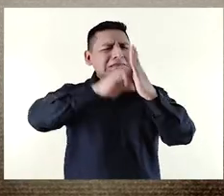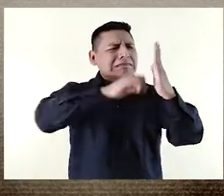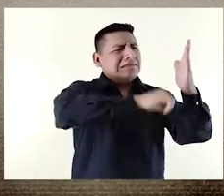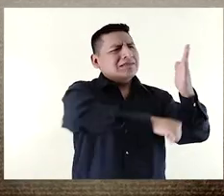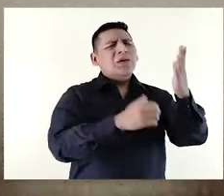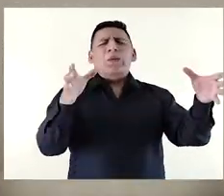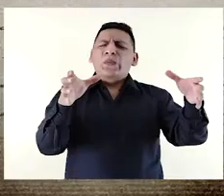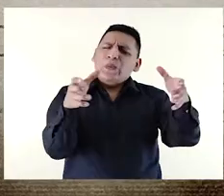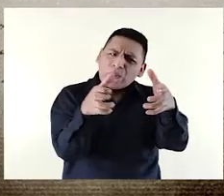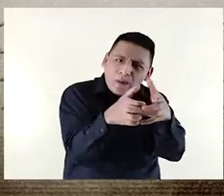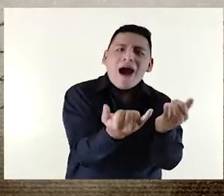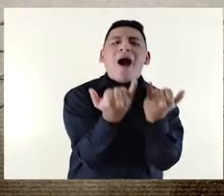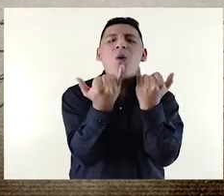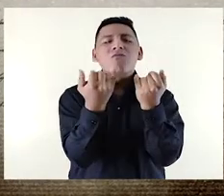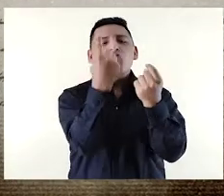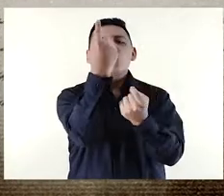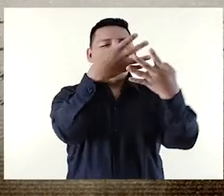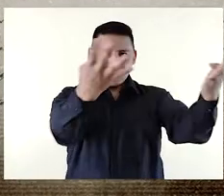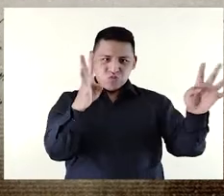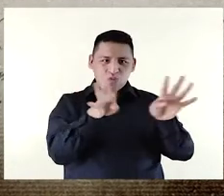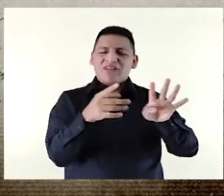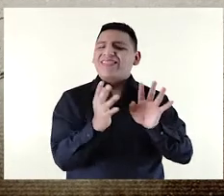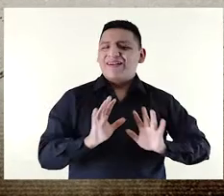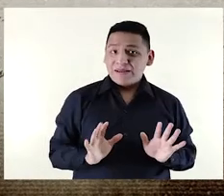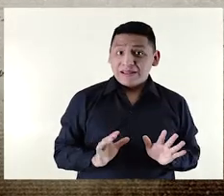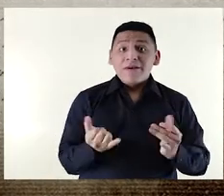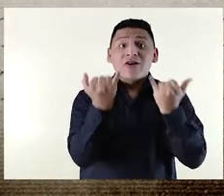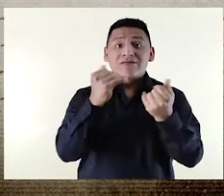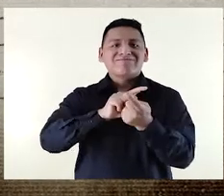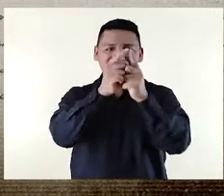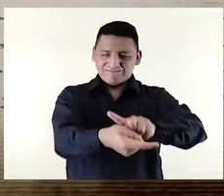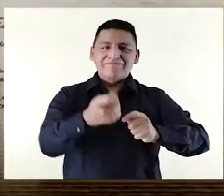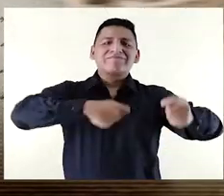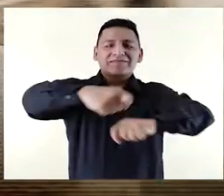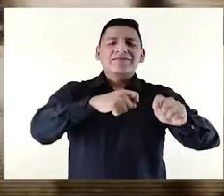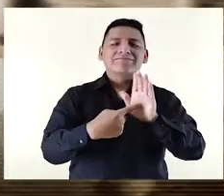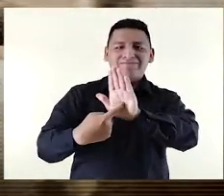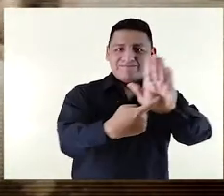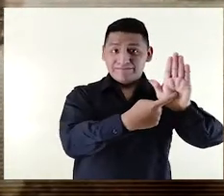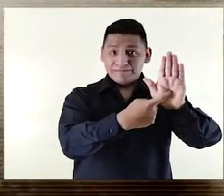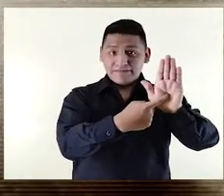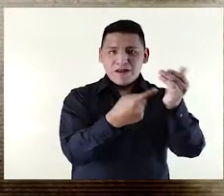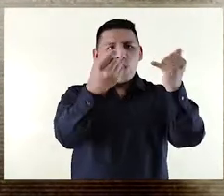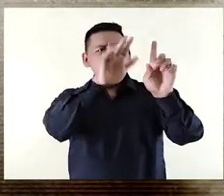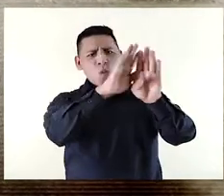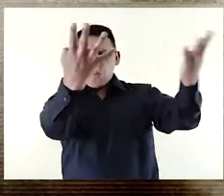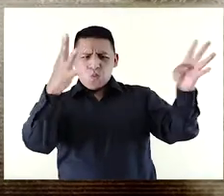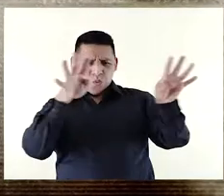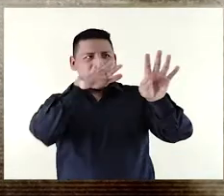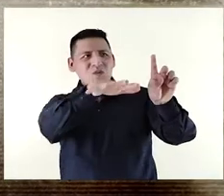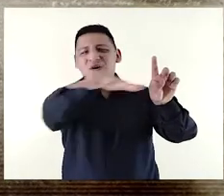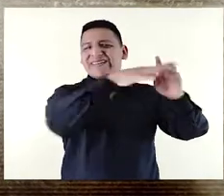dejan bastante disminuida. Solo queda el rastro de un claustro, que ahora es una galería comercial. Es el mismo espacio